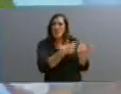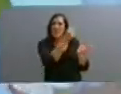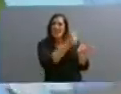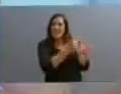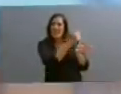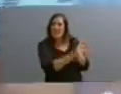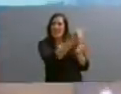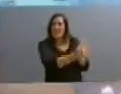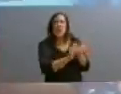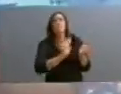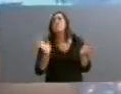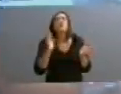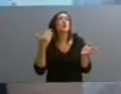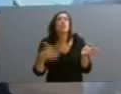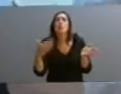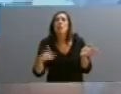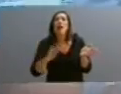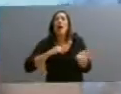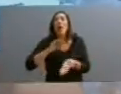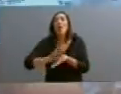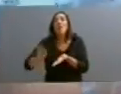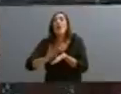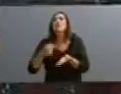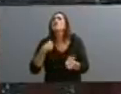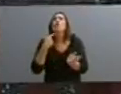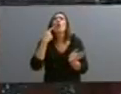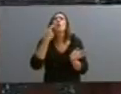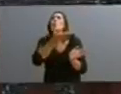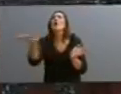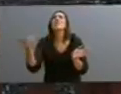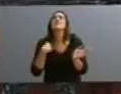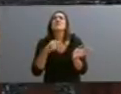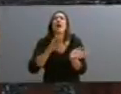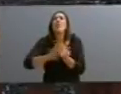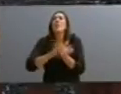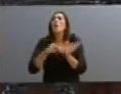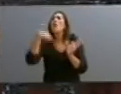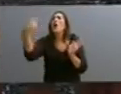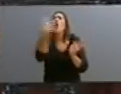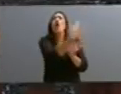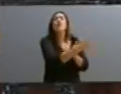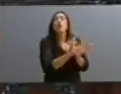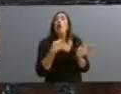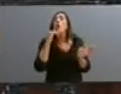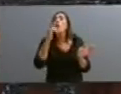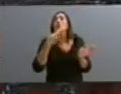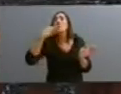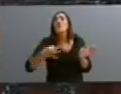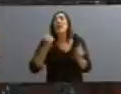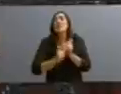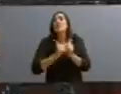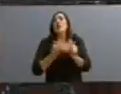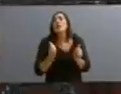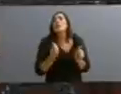no importa, no importa. No vengo acá a reflejar nada a nadie ni a pedirle cuentas a nadie, simplemente a contar lo que pasó, que todos lo